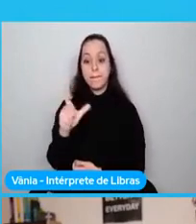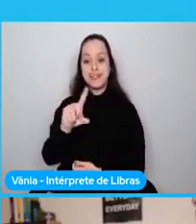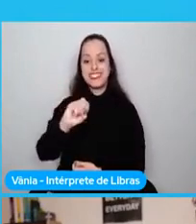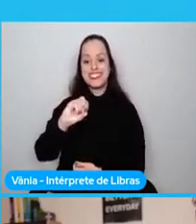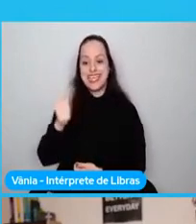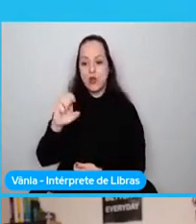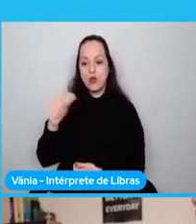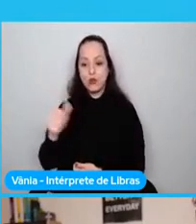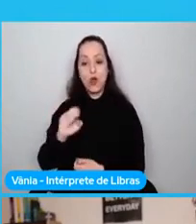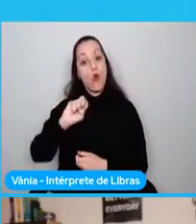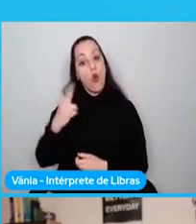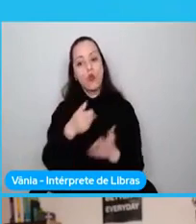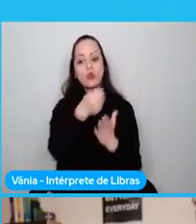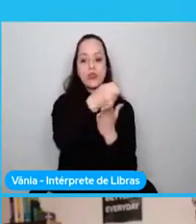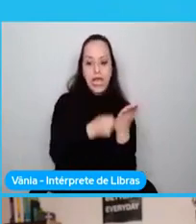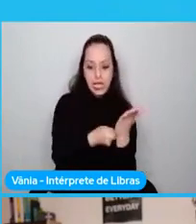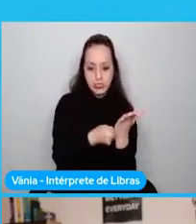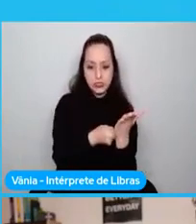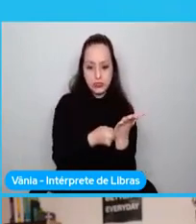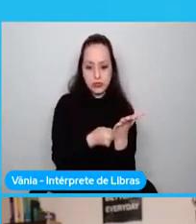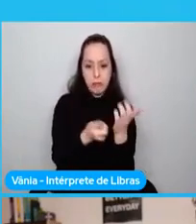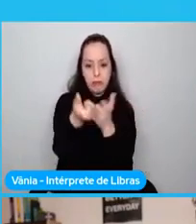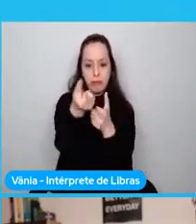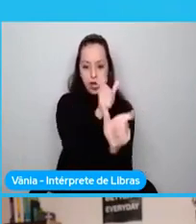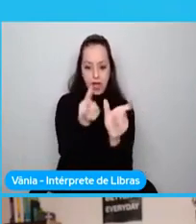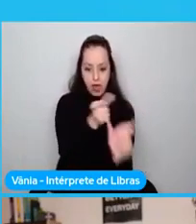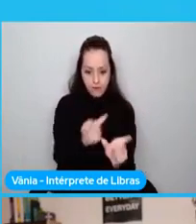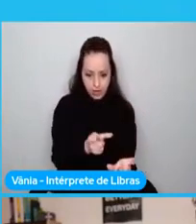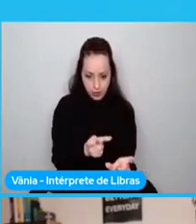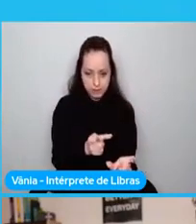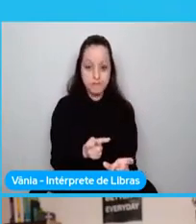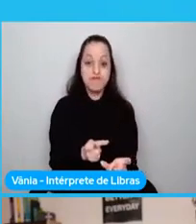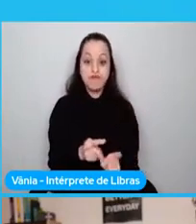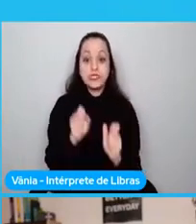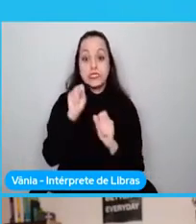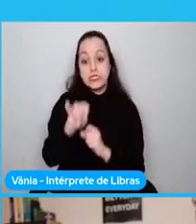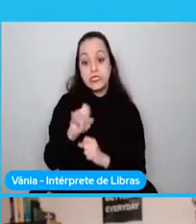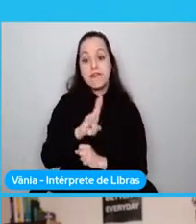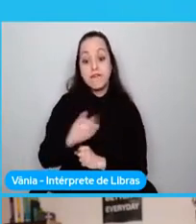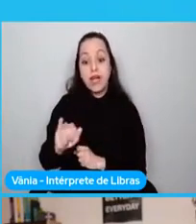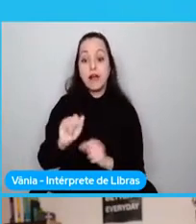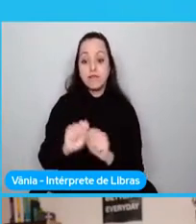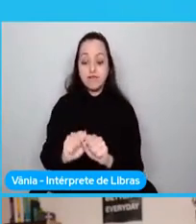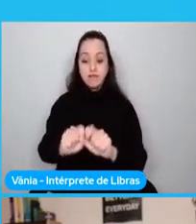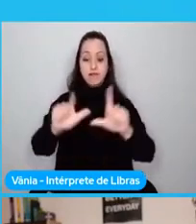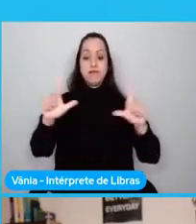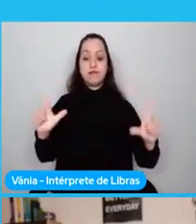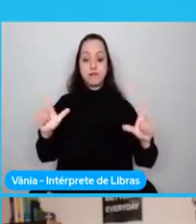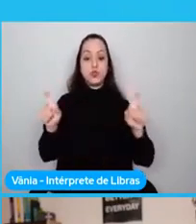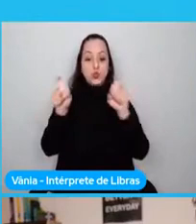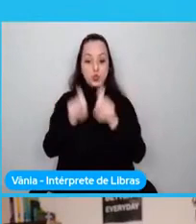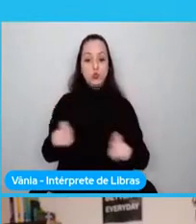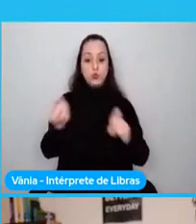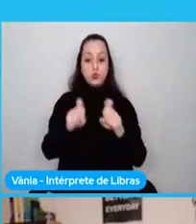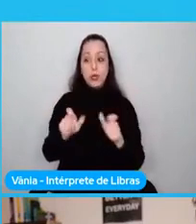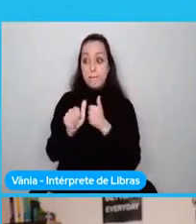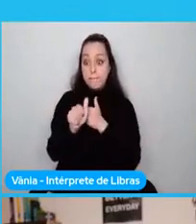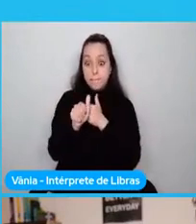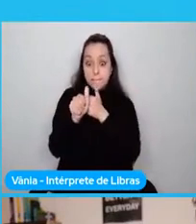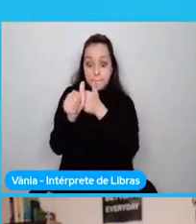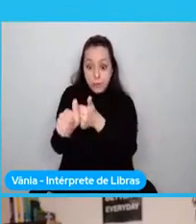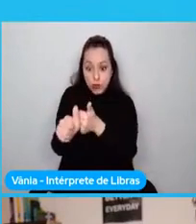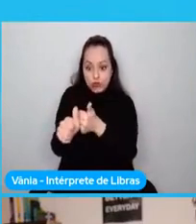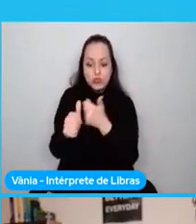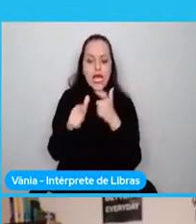forma que más conocemos, si ahora mismo estás frente a una PC y haces búsqueda WebAssembly con